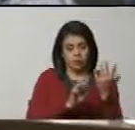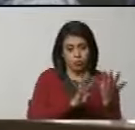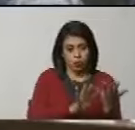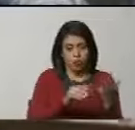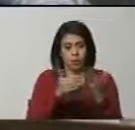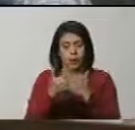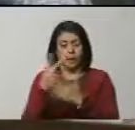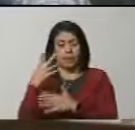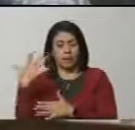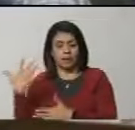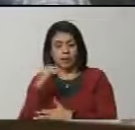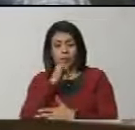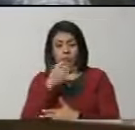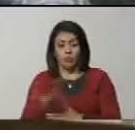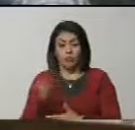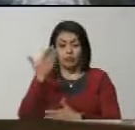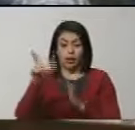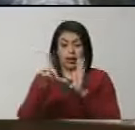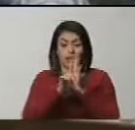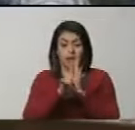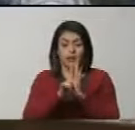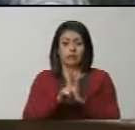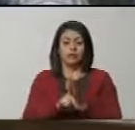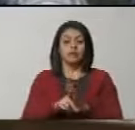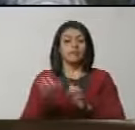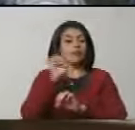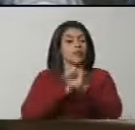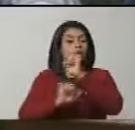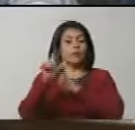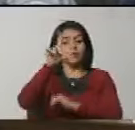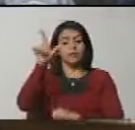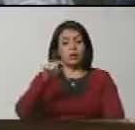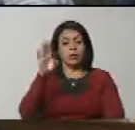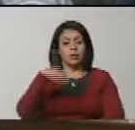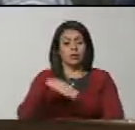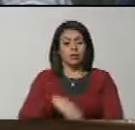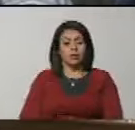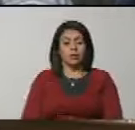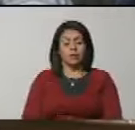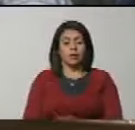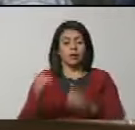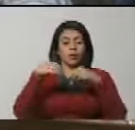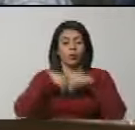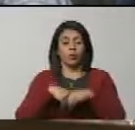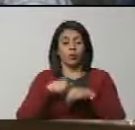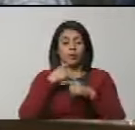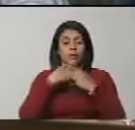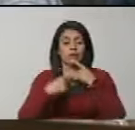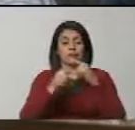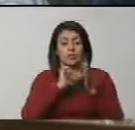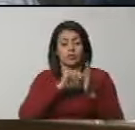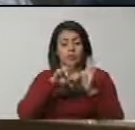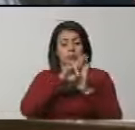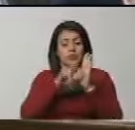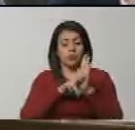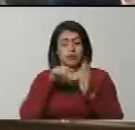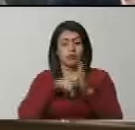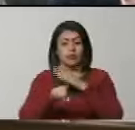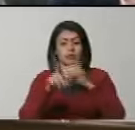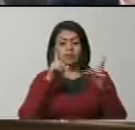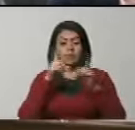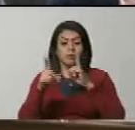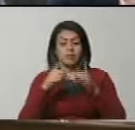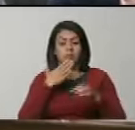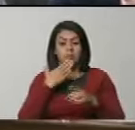9 al 25 de esta importante ley orgánica para la defensa de la Guayana Esequiba, y de acuerdo a lo establecido en el Reglamento Interior y de